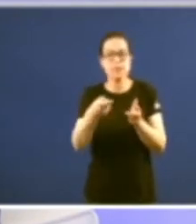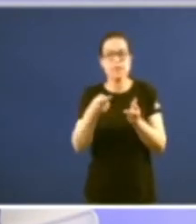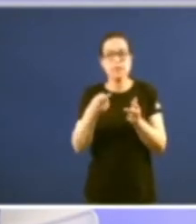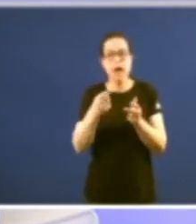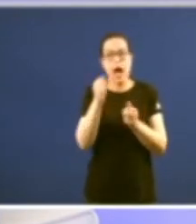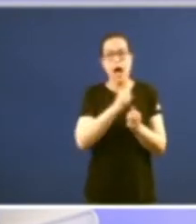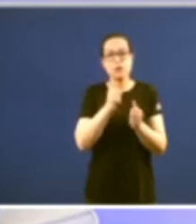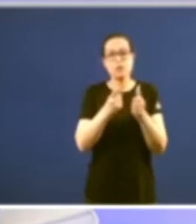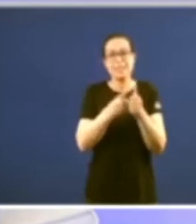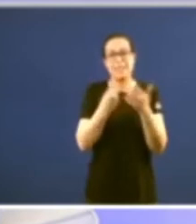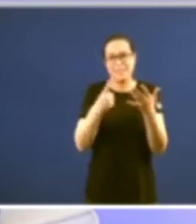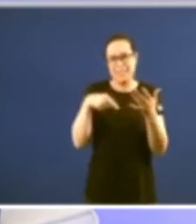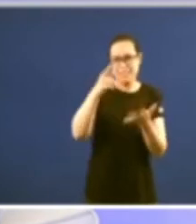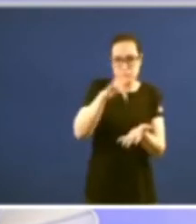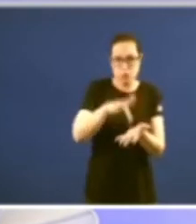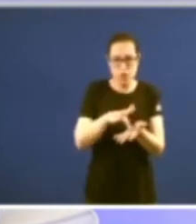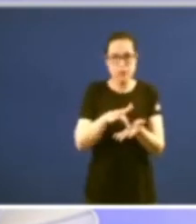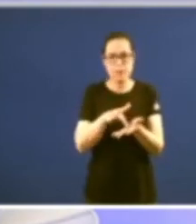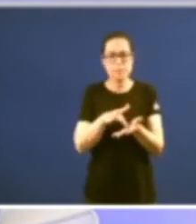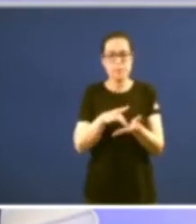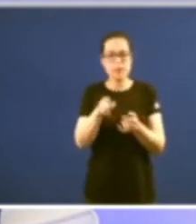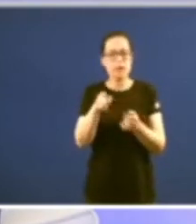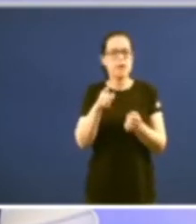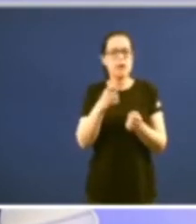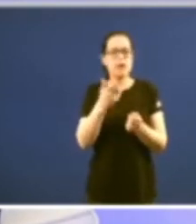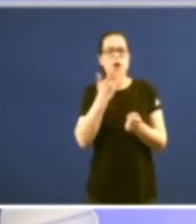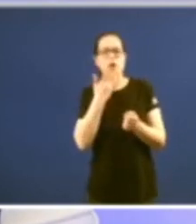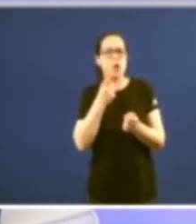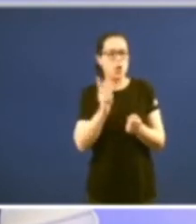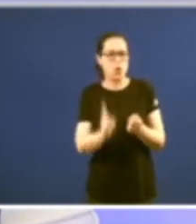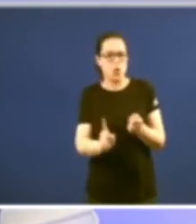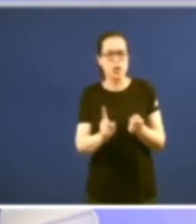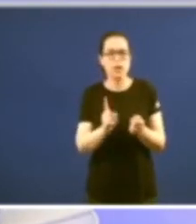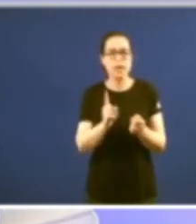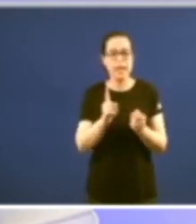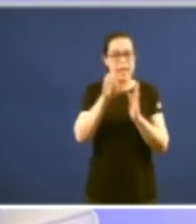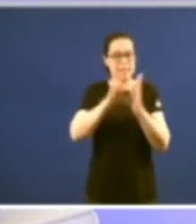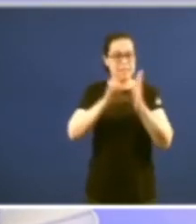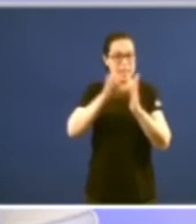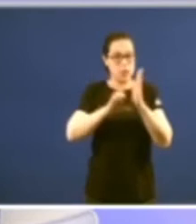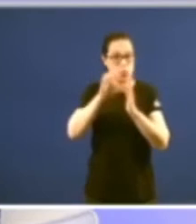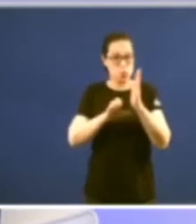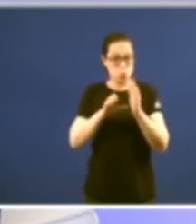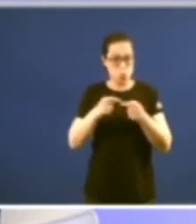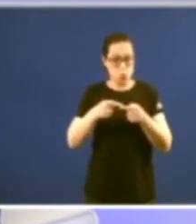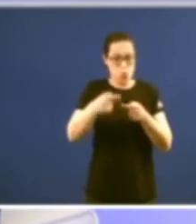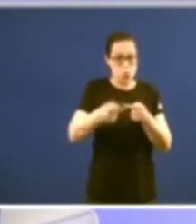moi pouca xente sabe que estaban xa preparados os Estatutos que iban a subseguir de tal xeito que esta historia